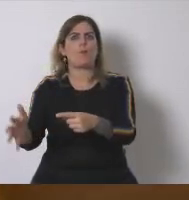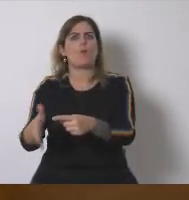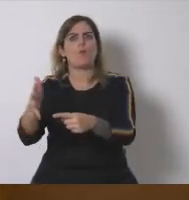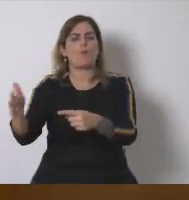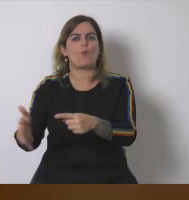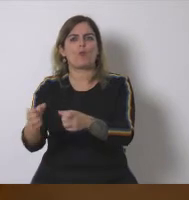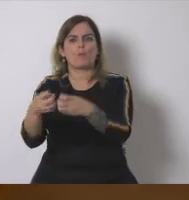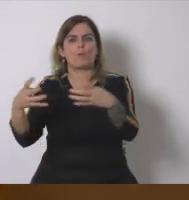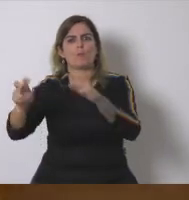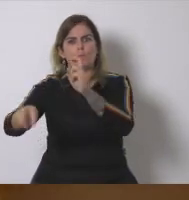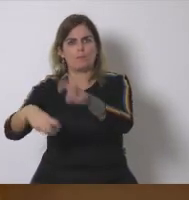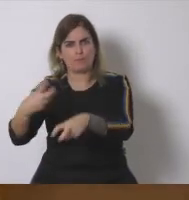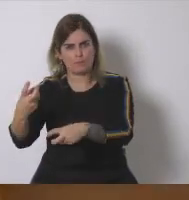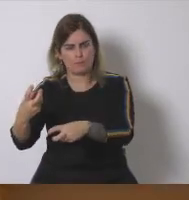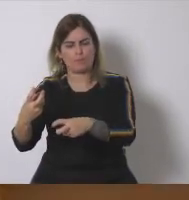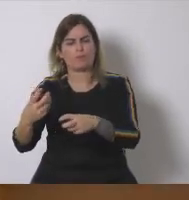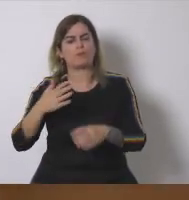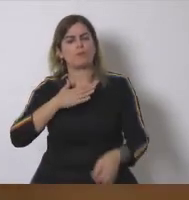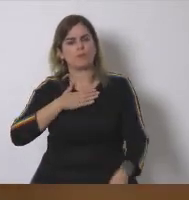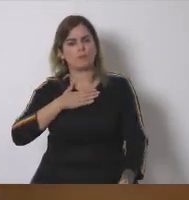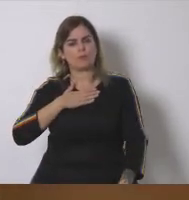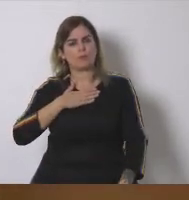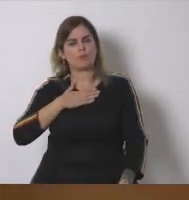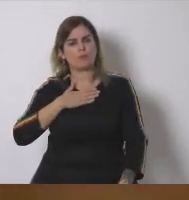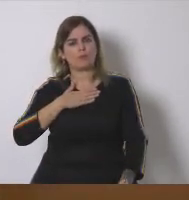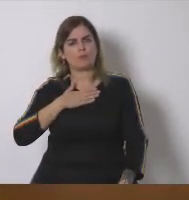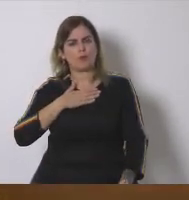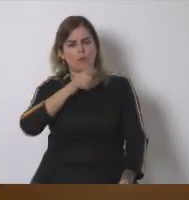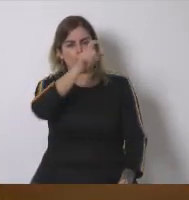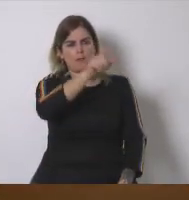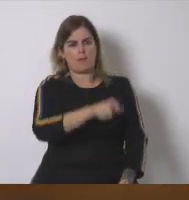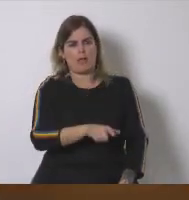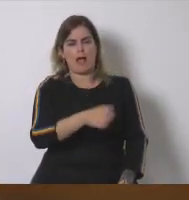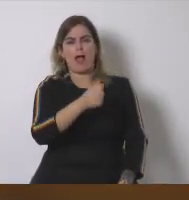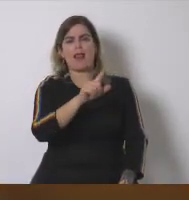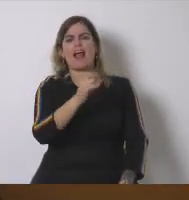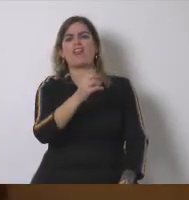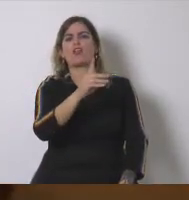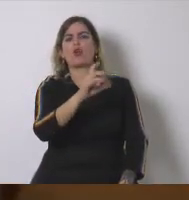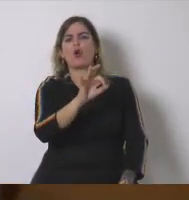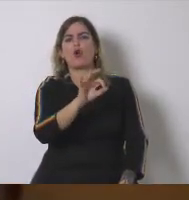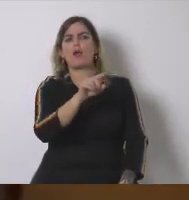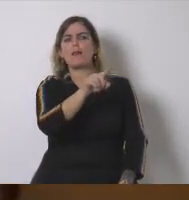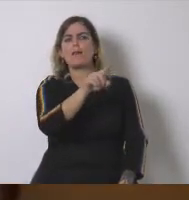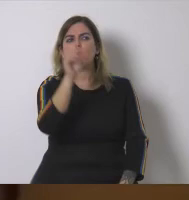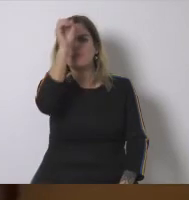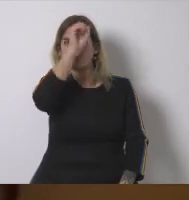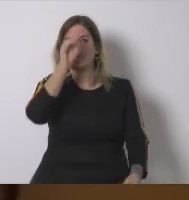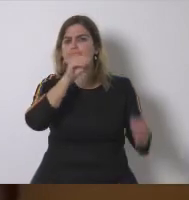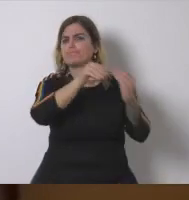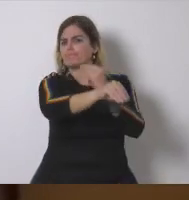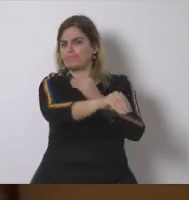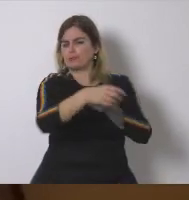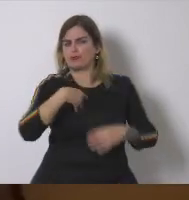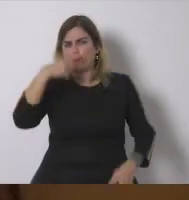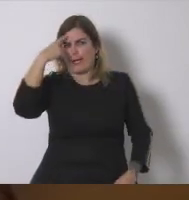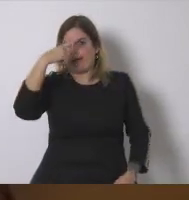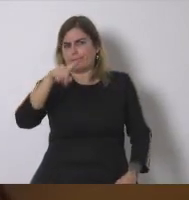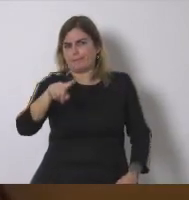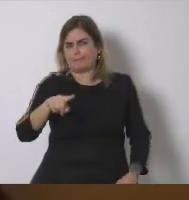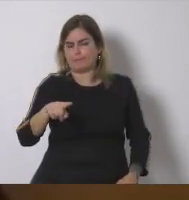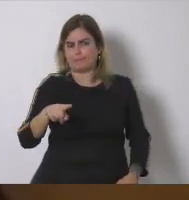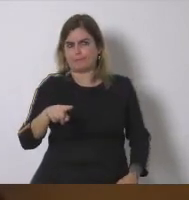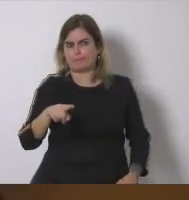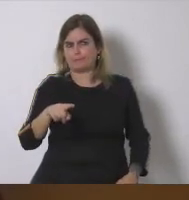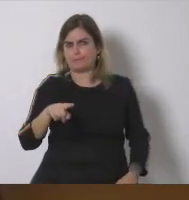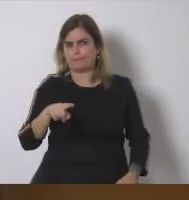a la producción de energía renovable y Alejandro quizás no lo